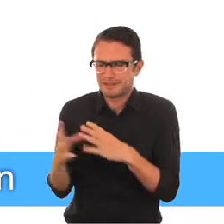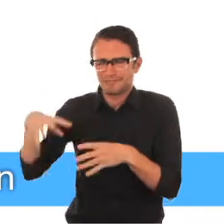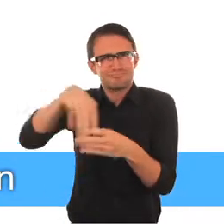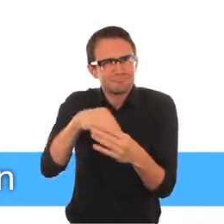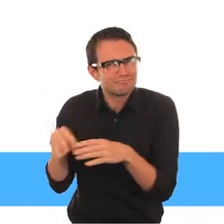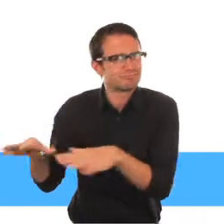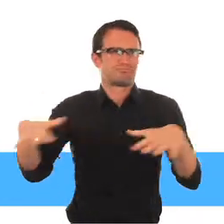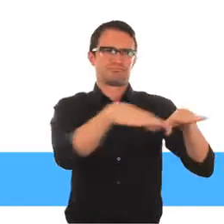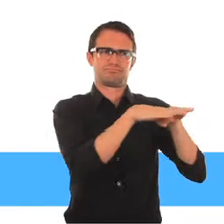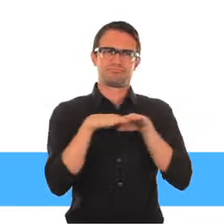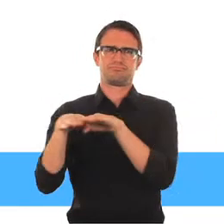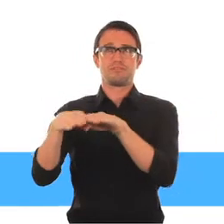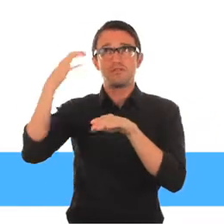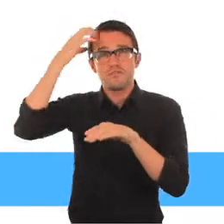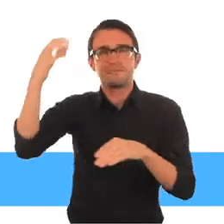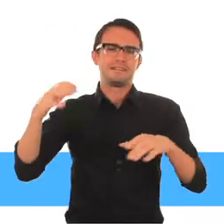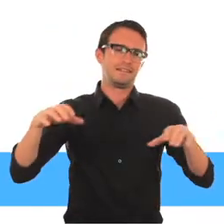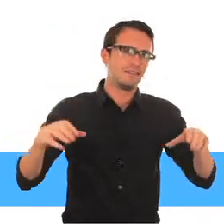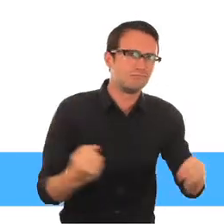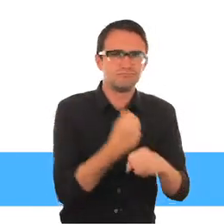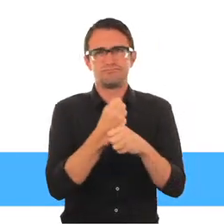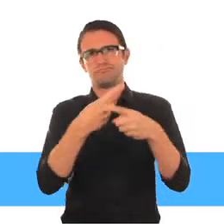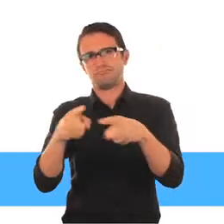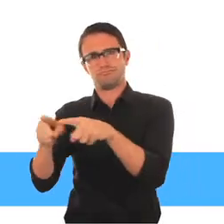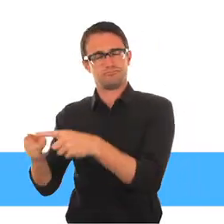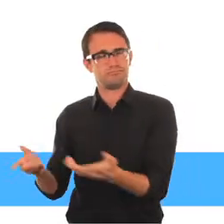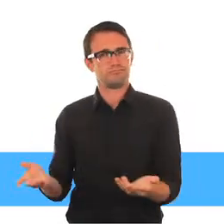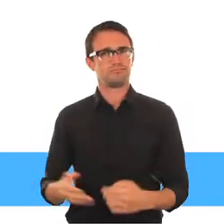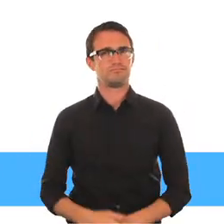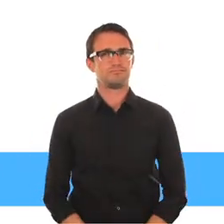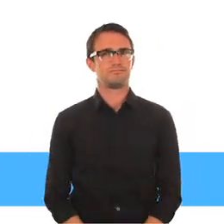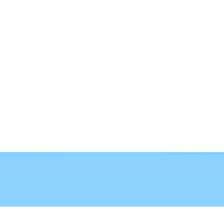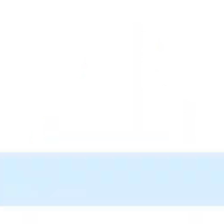organizaciones en el diálogo político y las actividades de gobernanza